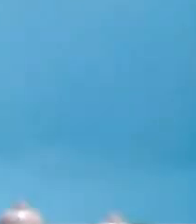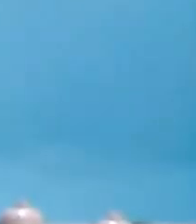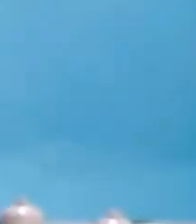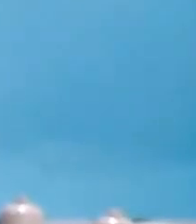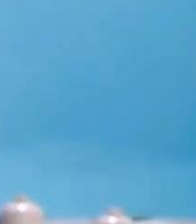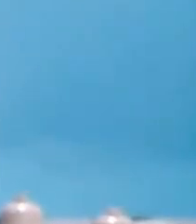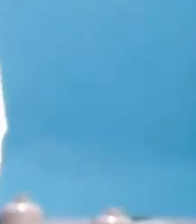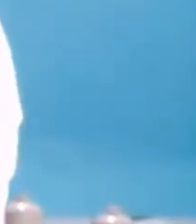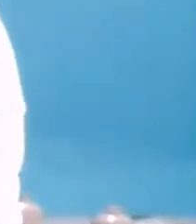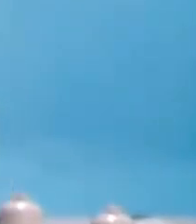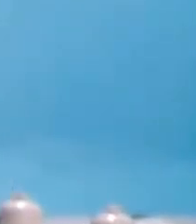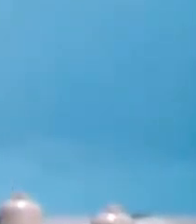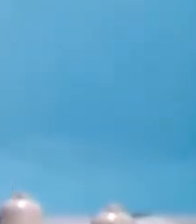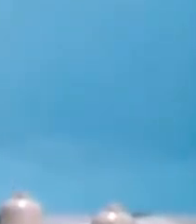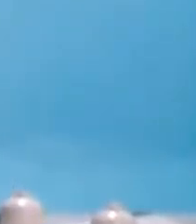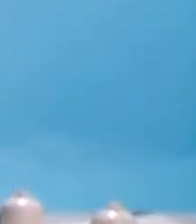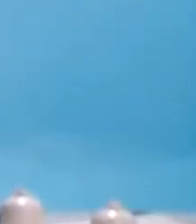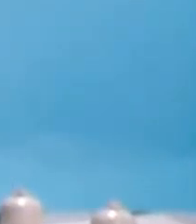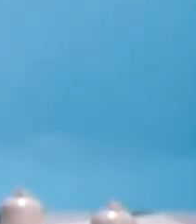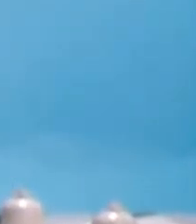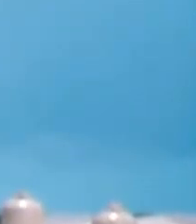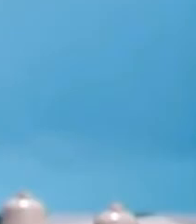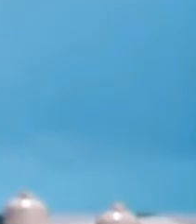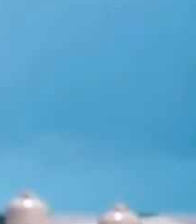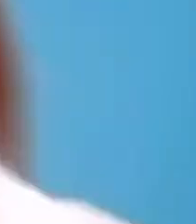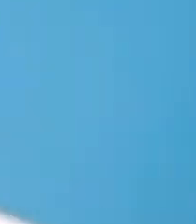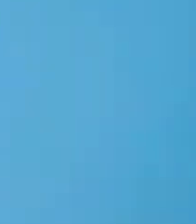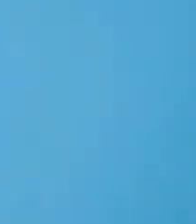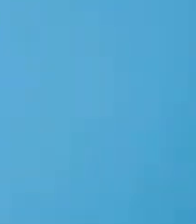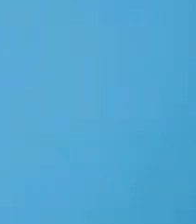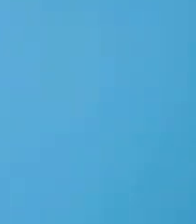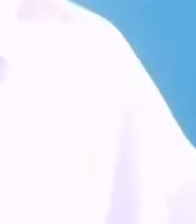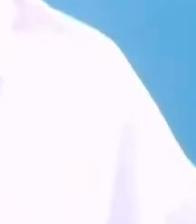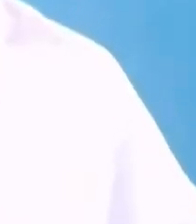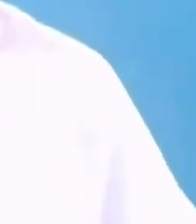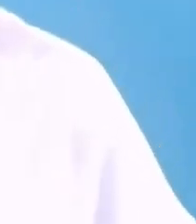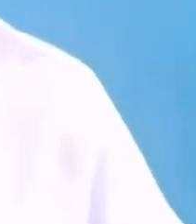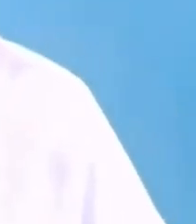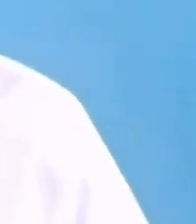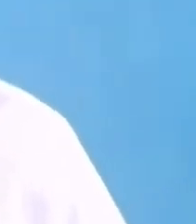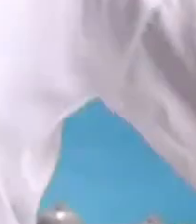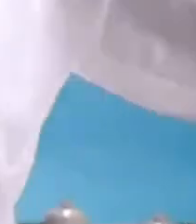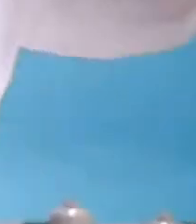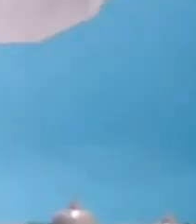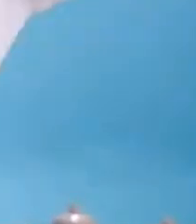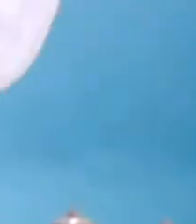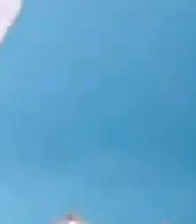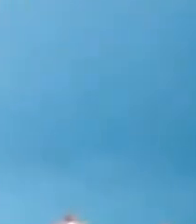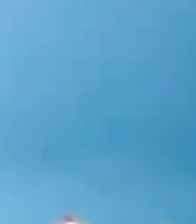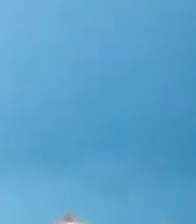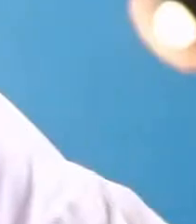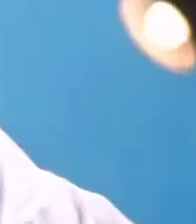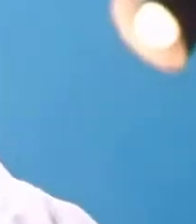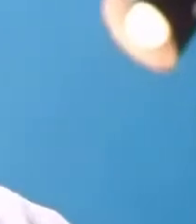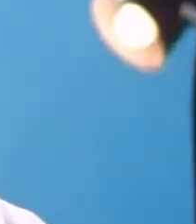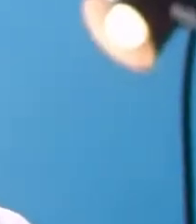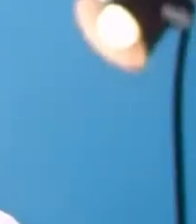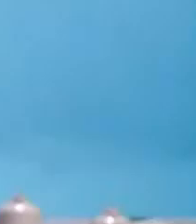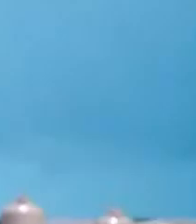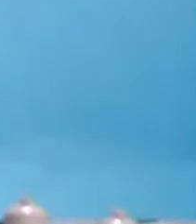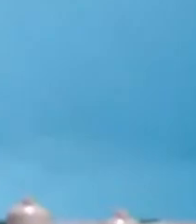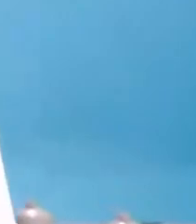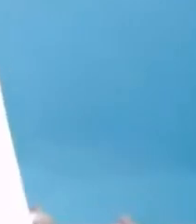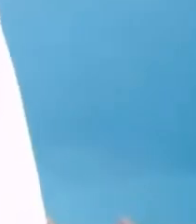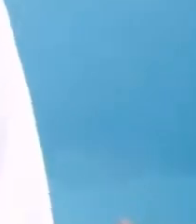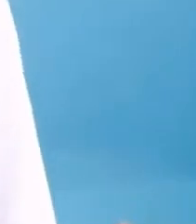Los peruanos siempre encontramos motivos para sonreír con el corazón. Y para cuidar esa sonrisa tan nuestra, tenemos adentro. Protégete de las